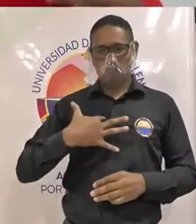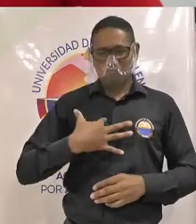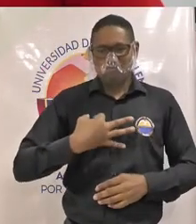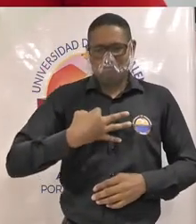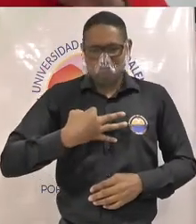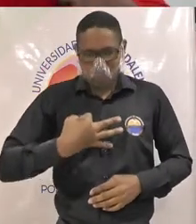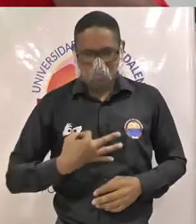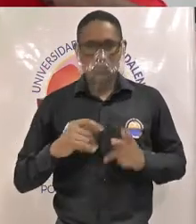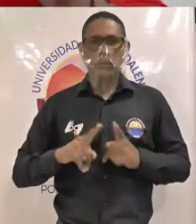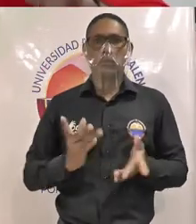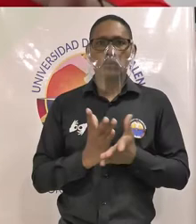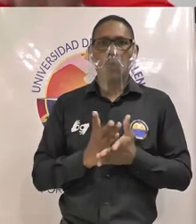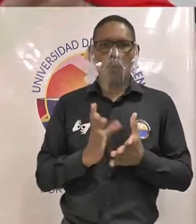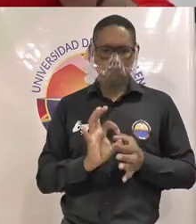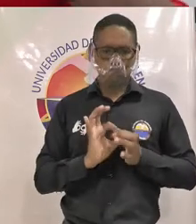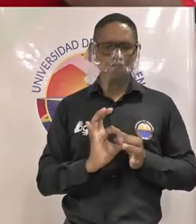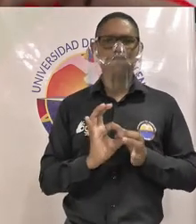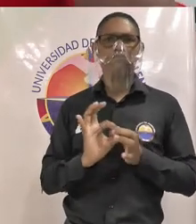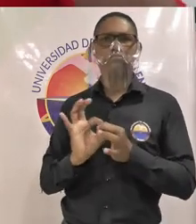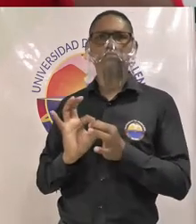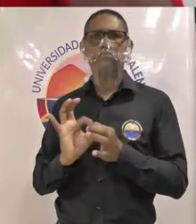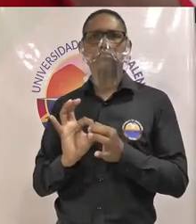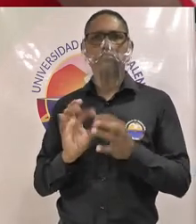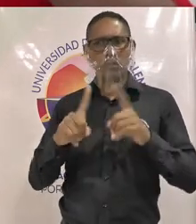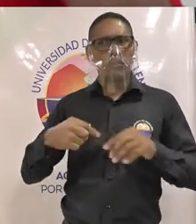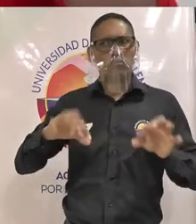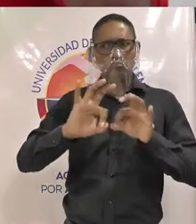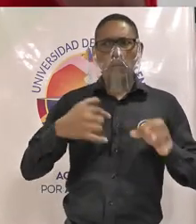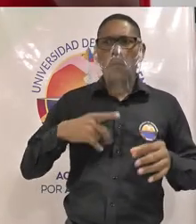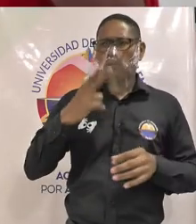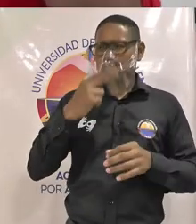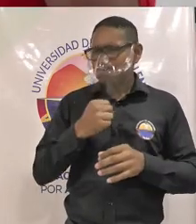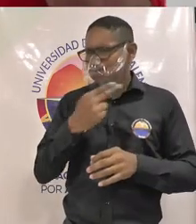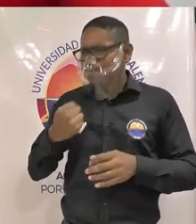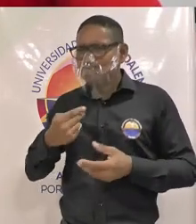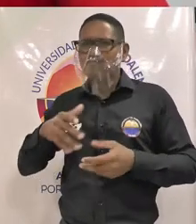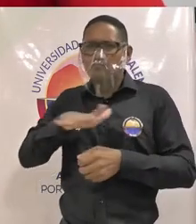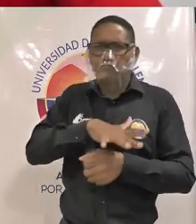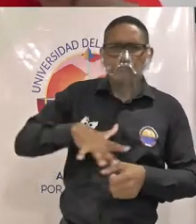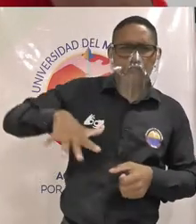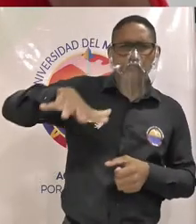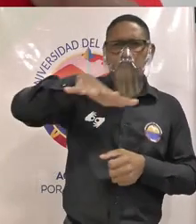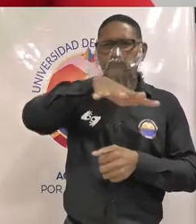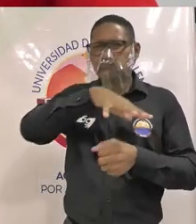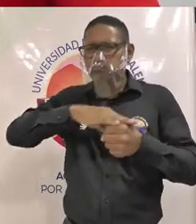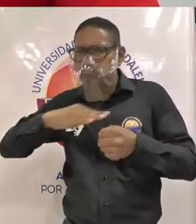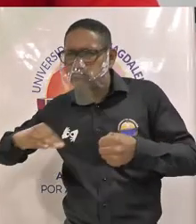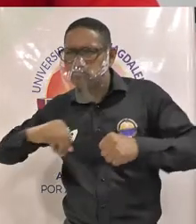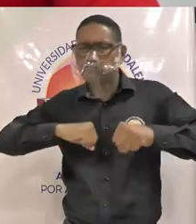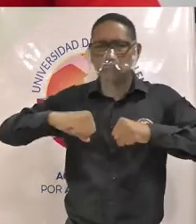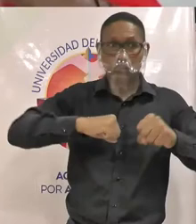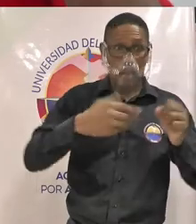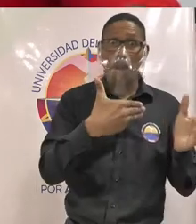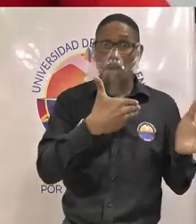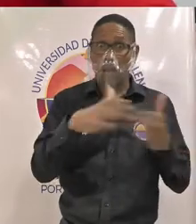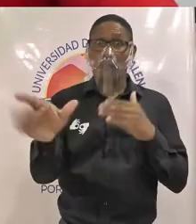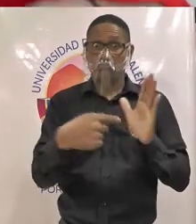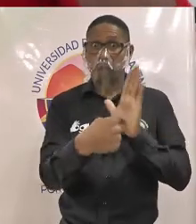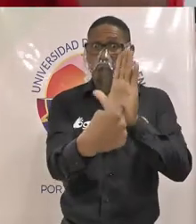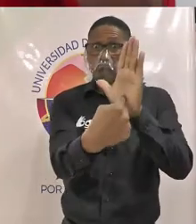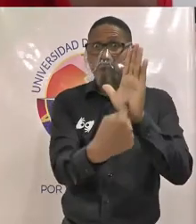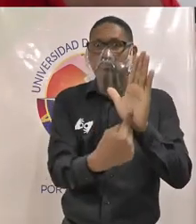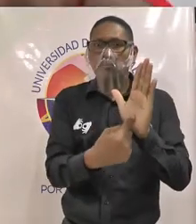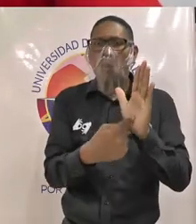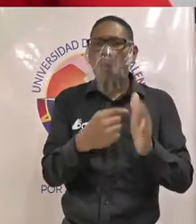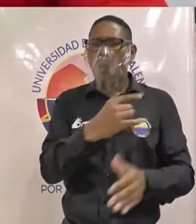estudiantes no solo unidos sino con la capacidad de estar comprometidos con el territorio como lo dice el Plan de Desarrollo una universidad